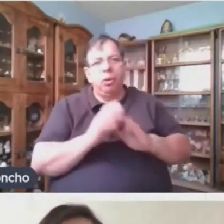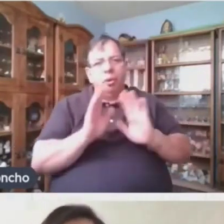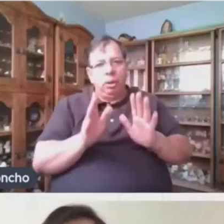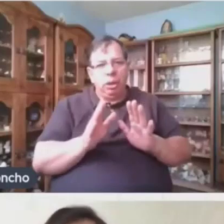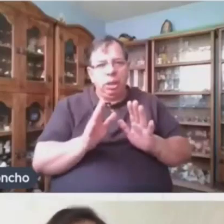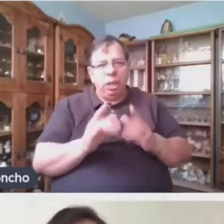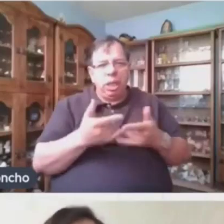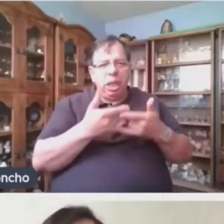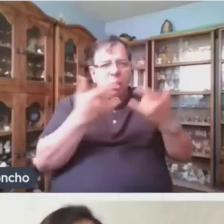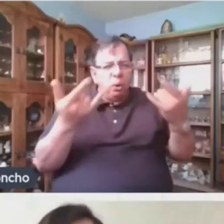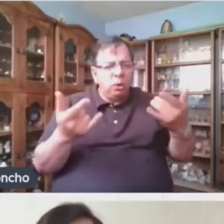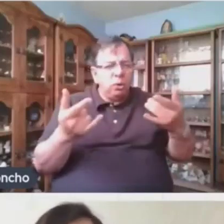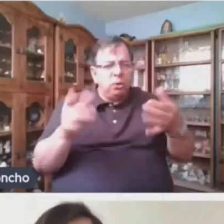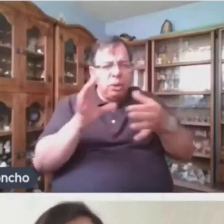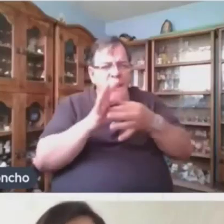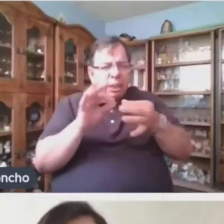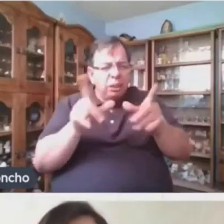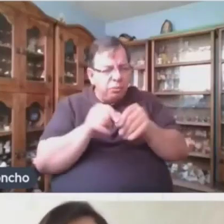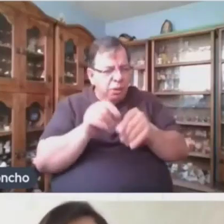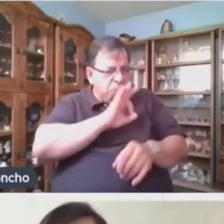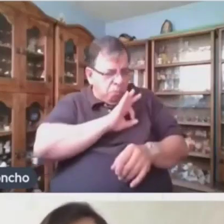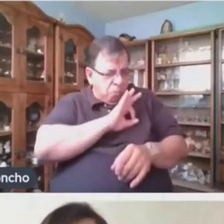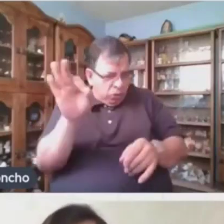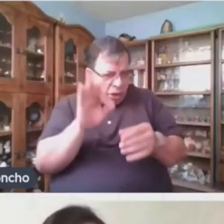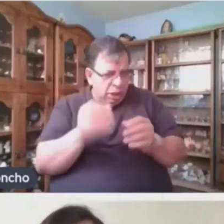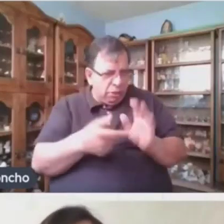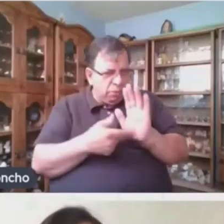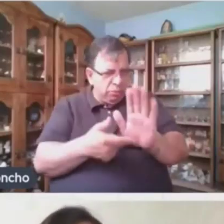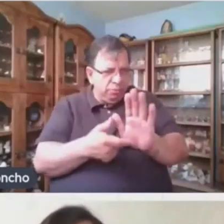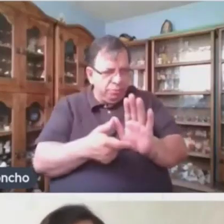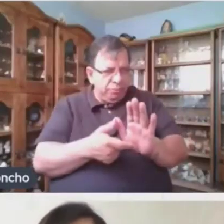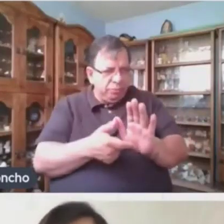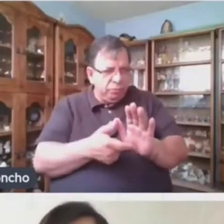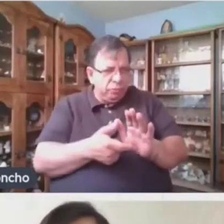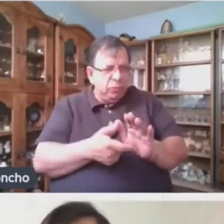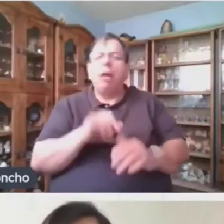breve ¿Podría compartir Uno con nosotros? Claro que sí